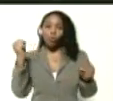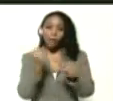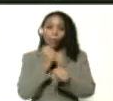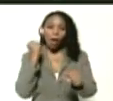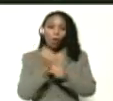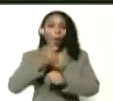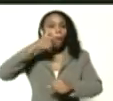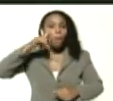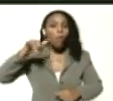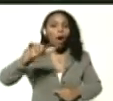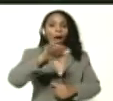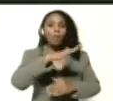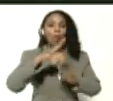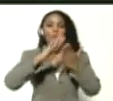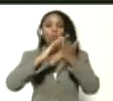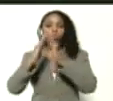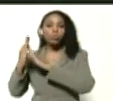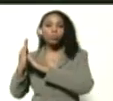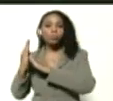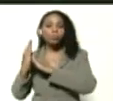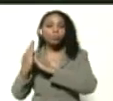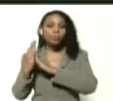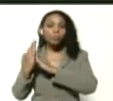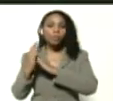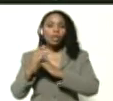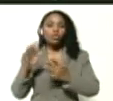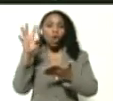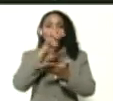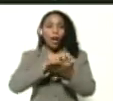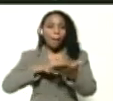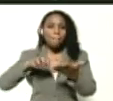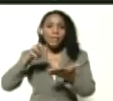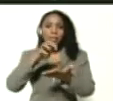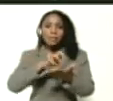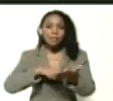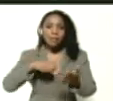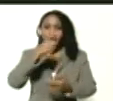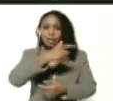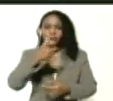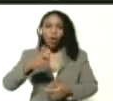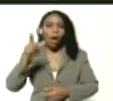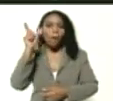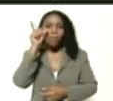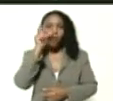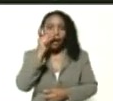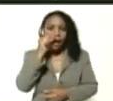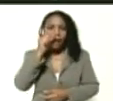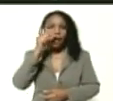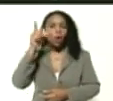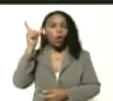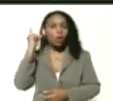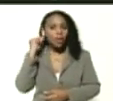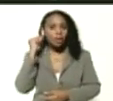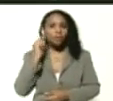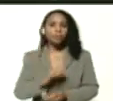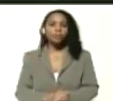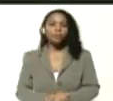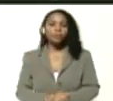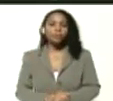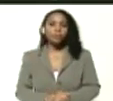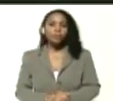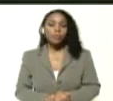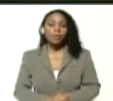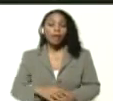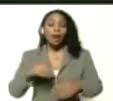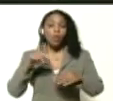pueblo comunero, son los campesinos son las mujeres, es una fuerza